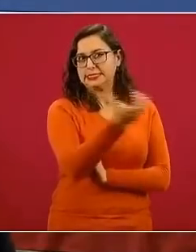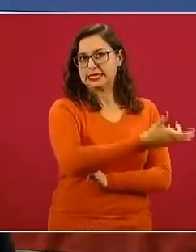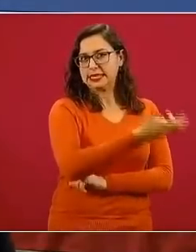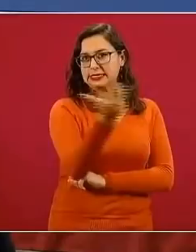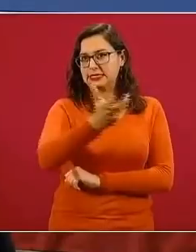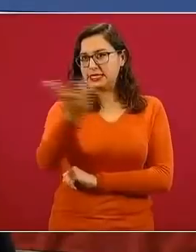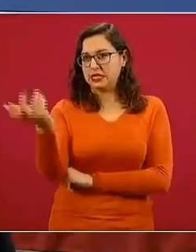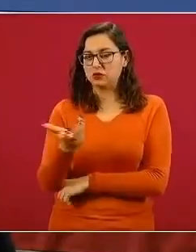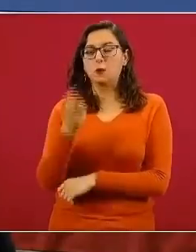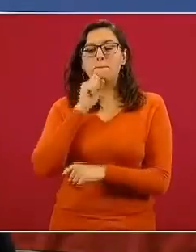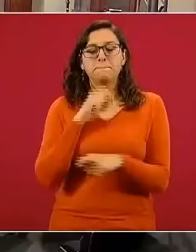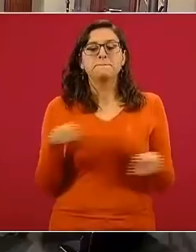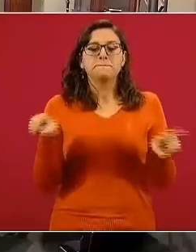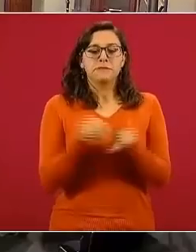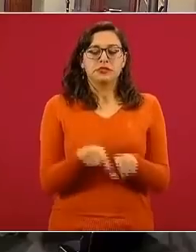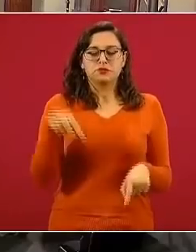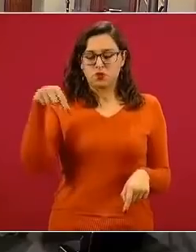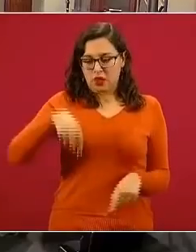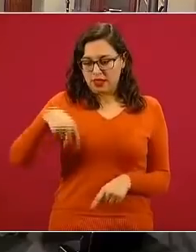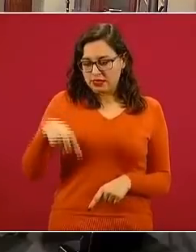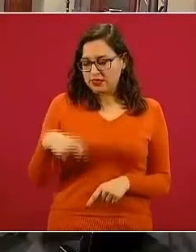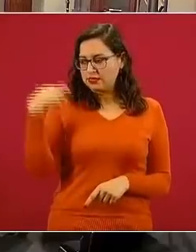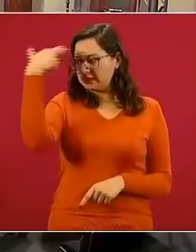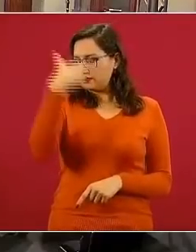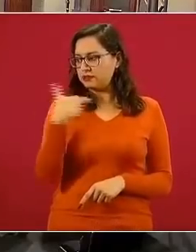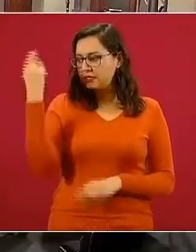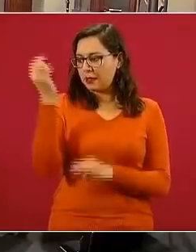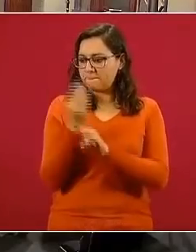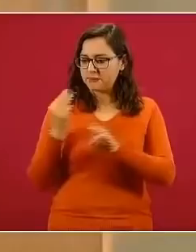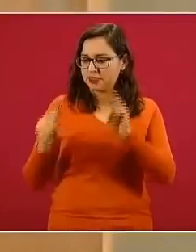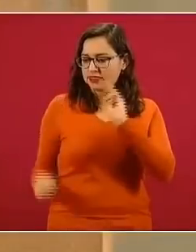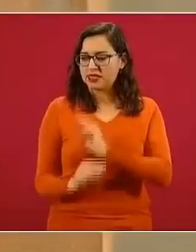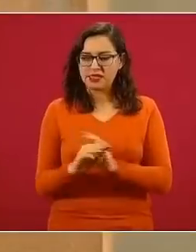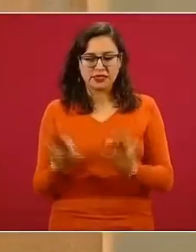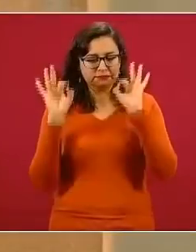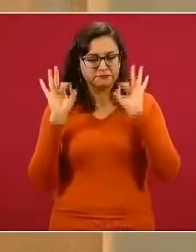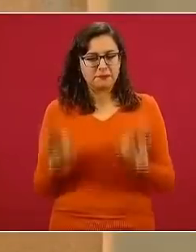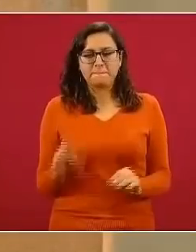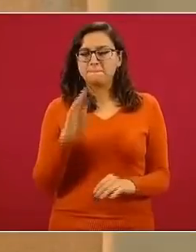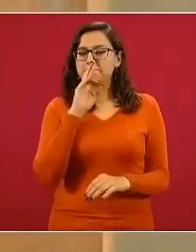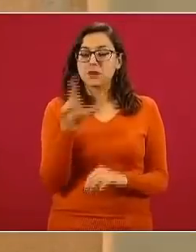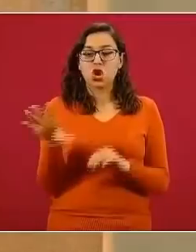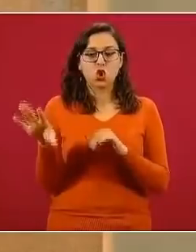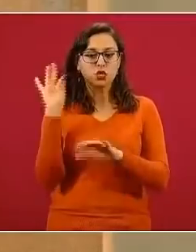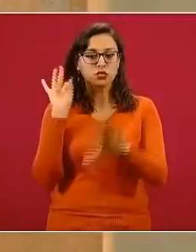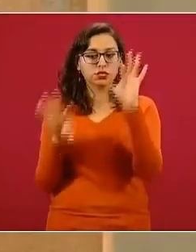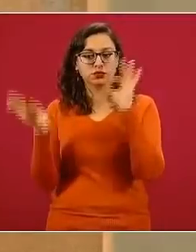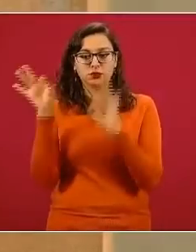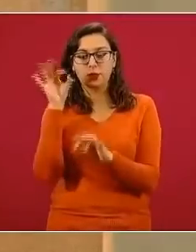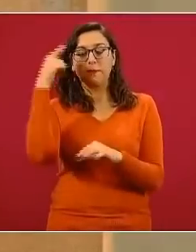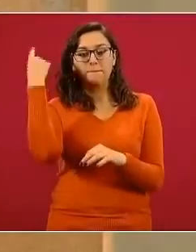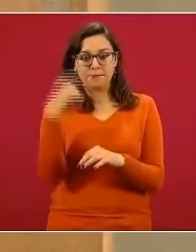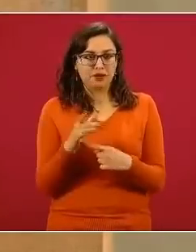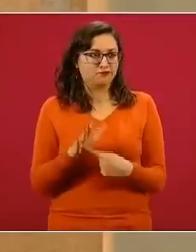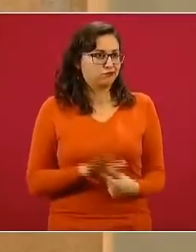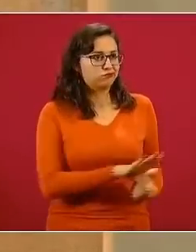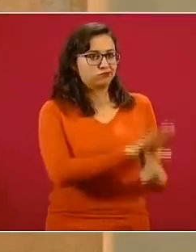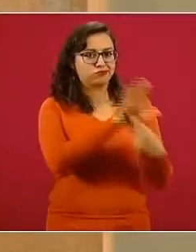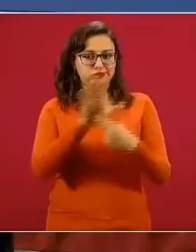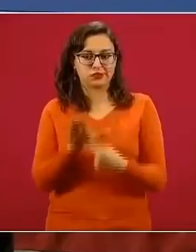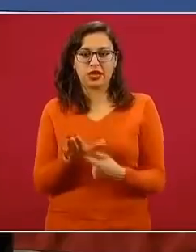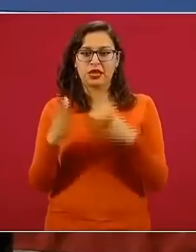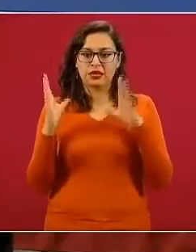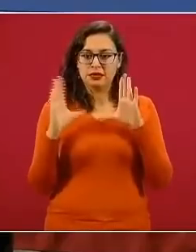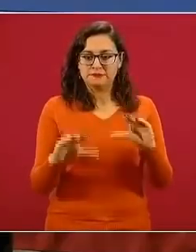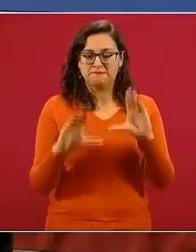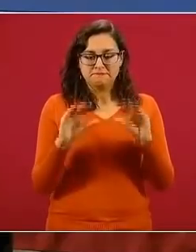una revisión de cuáles son los mejores materiales que se tienen disponibles y que se han generado aquí por instituciones para poder orientar